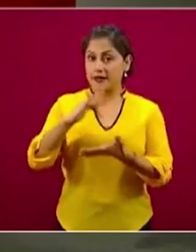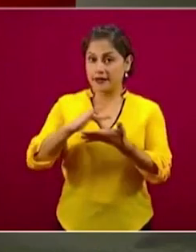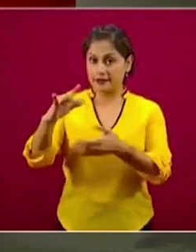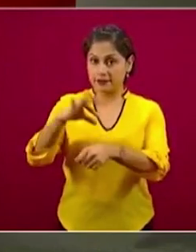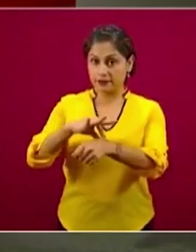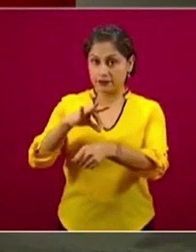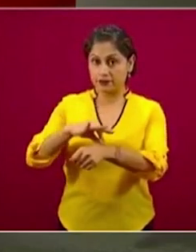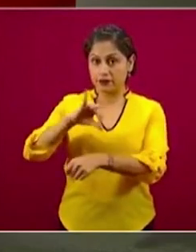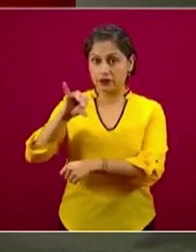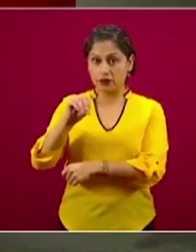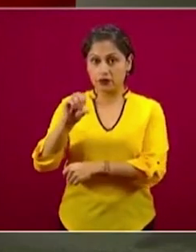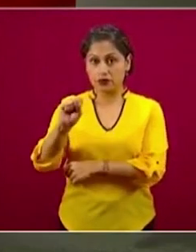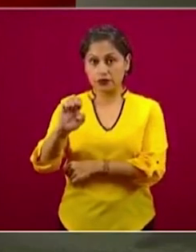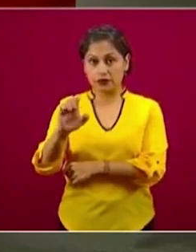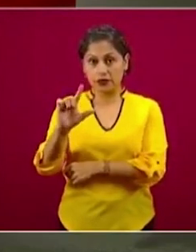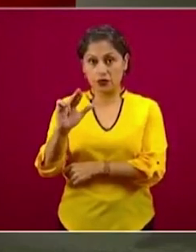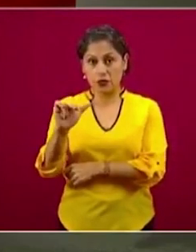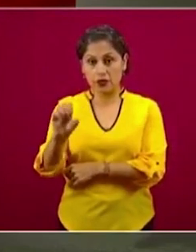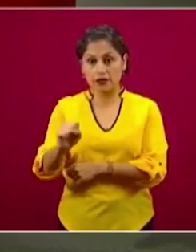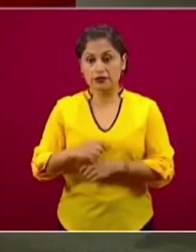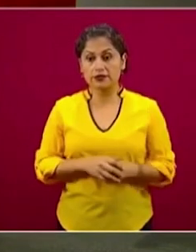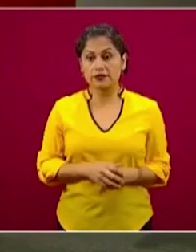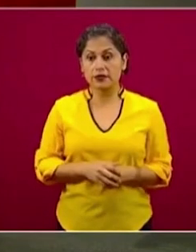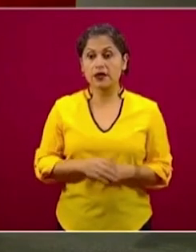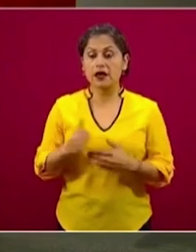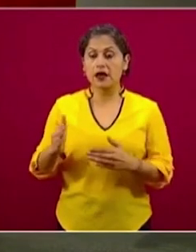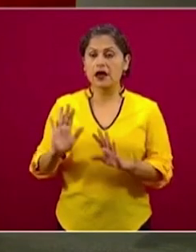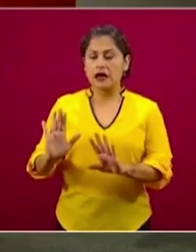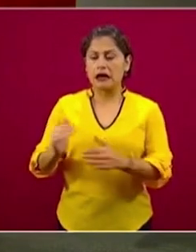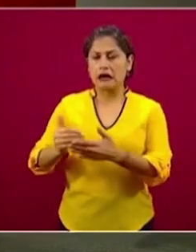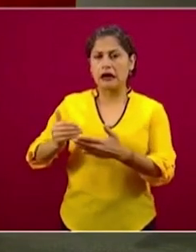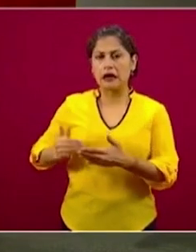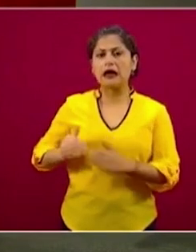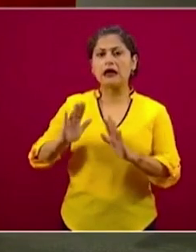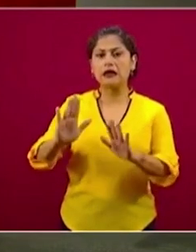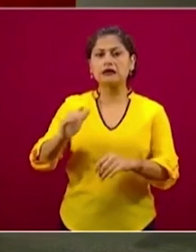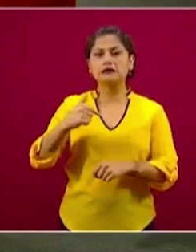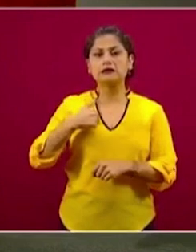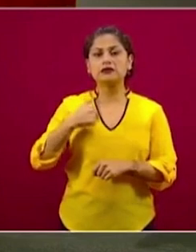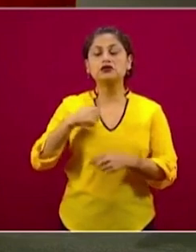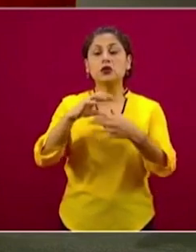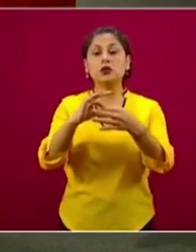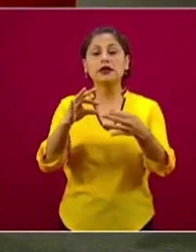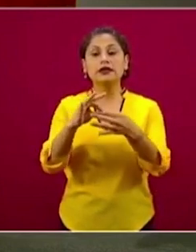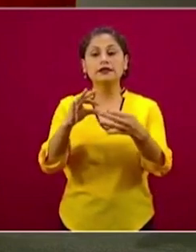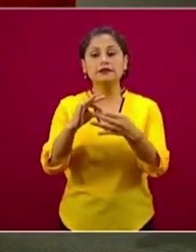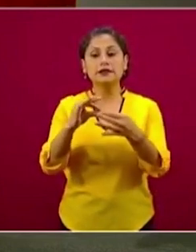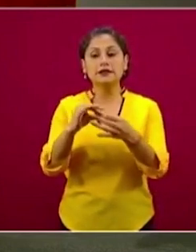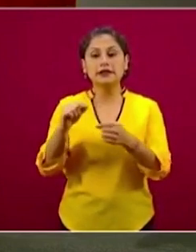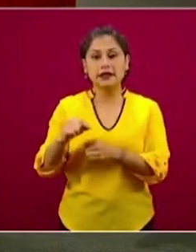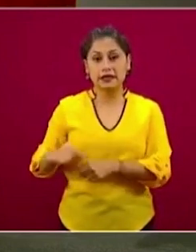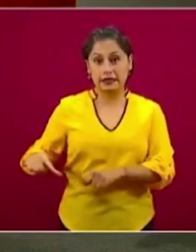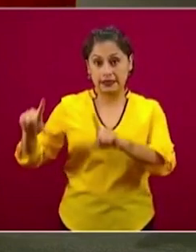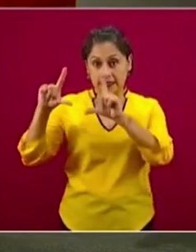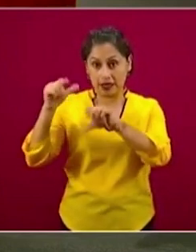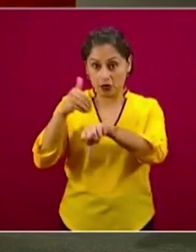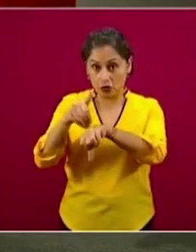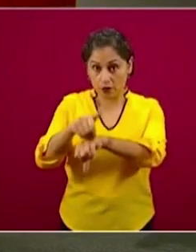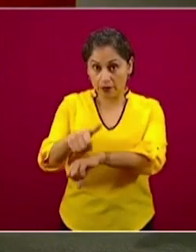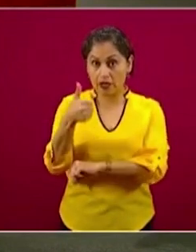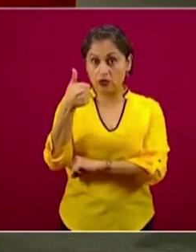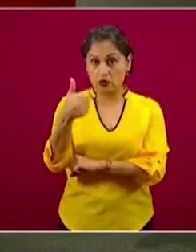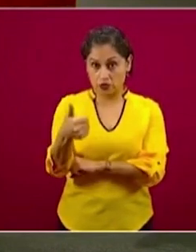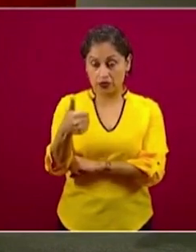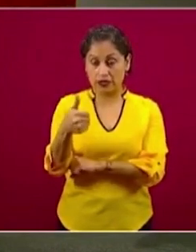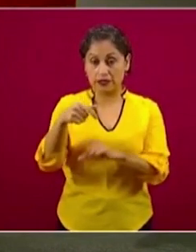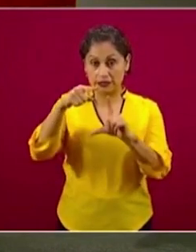Le pido al doctor… bueno, antes de que empiece el doctor Ricardo Cortés, nada más para una fe de ratas, la diapositiva 6, que muestra la